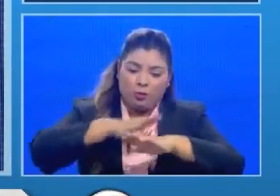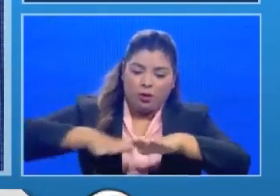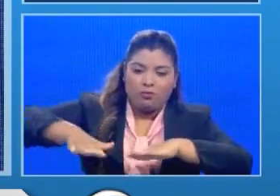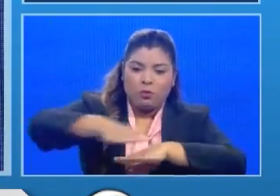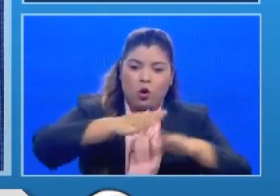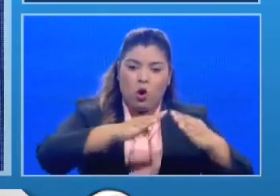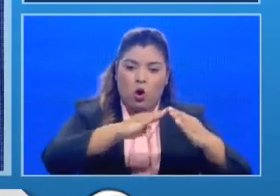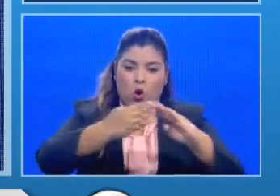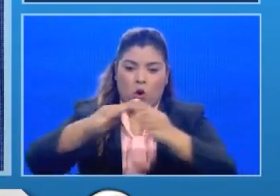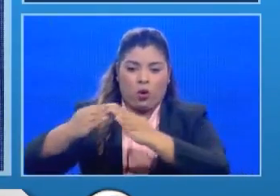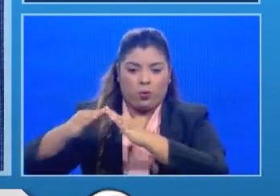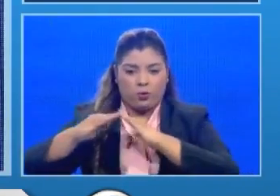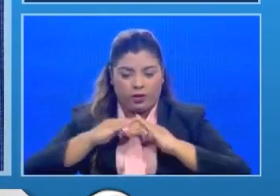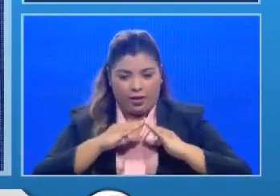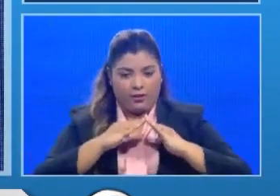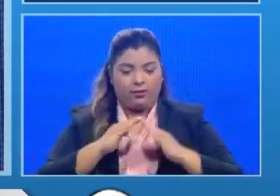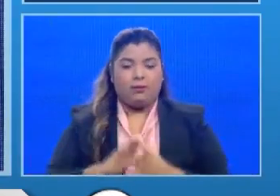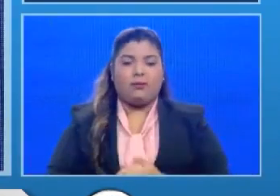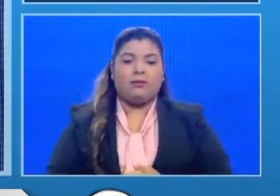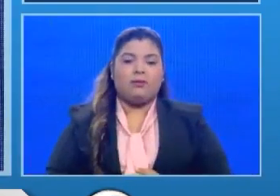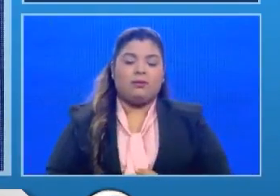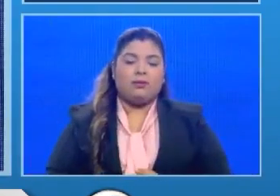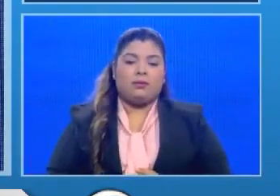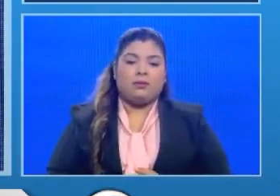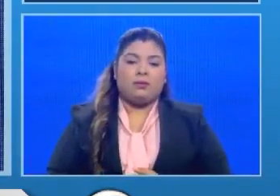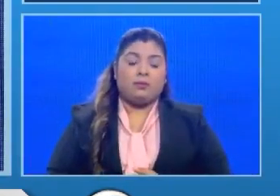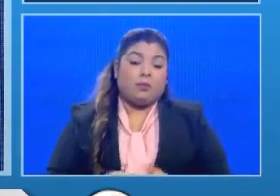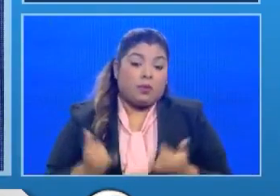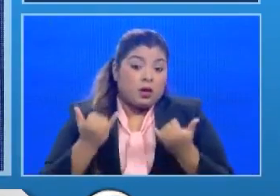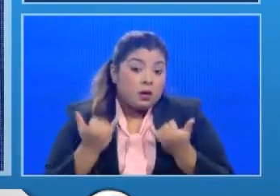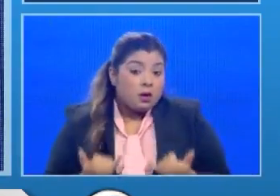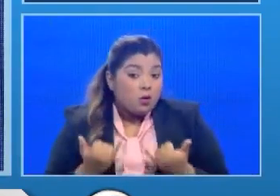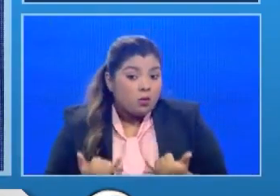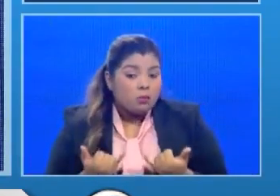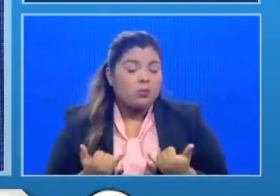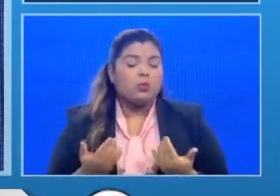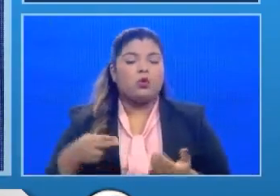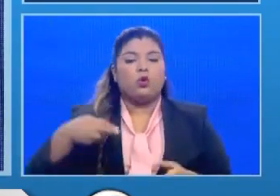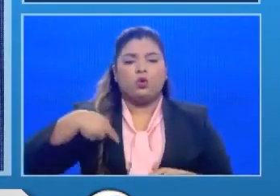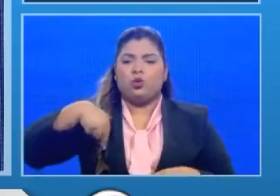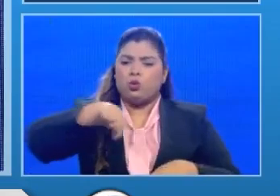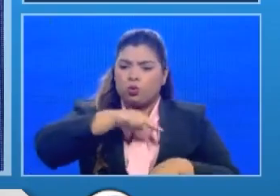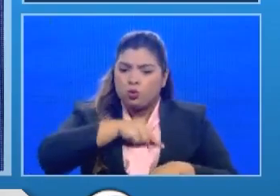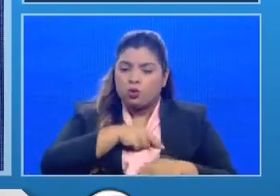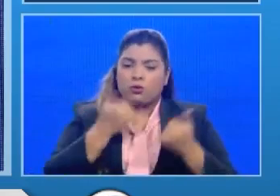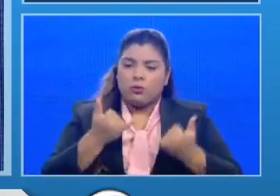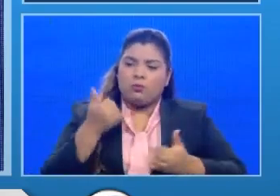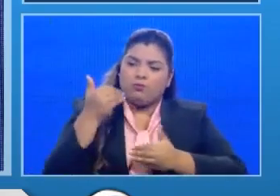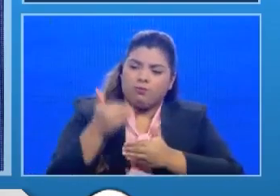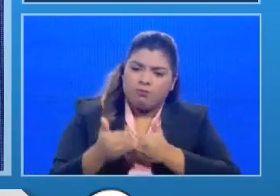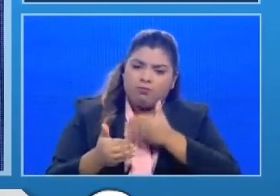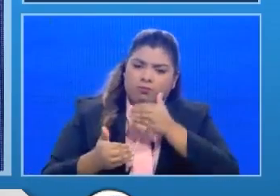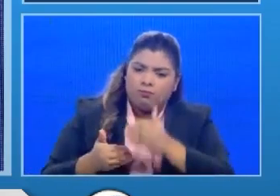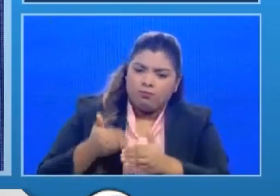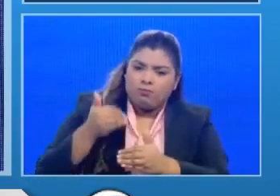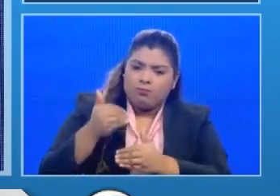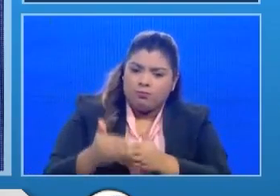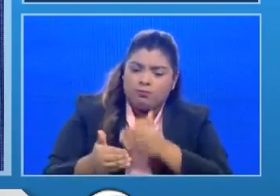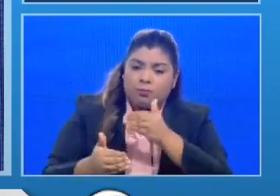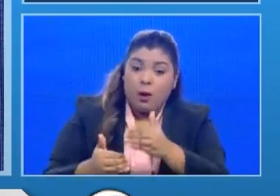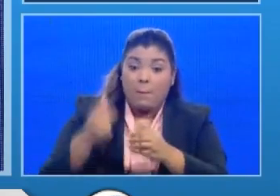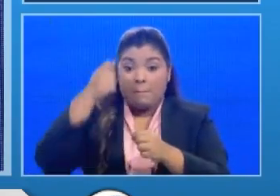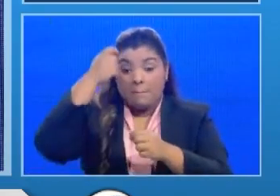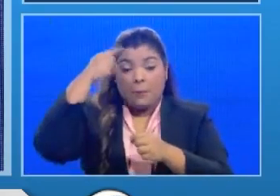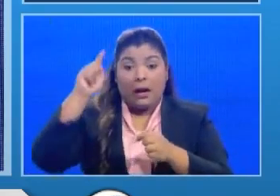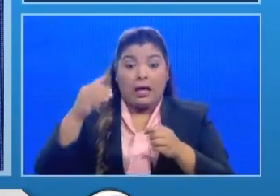perímetro de ese corregimiento ahora mismo nosotros estamos en un proceso para masificar la